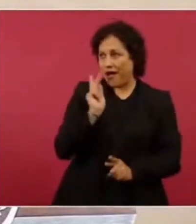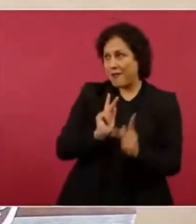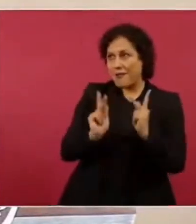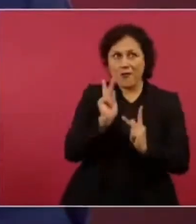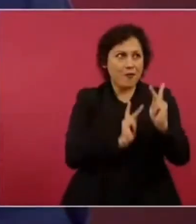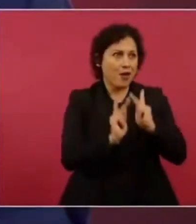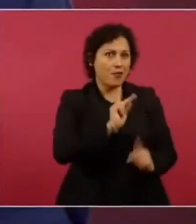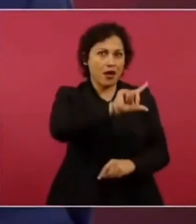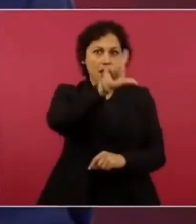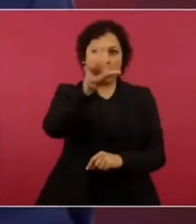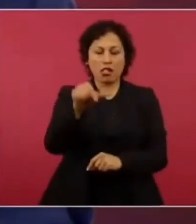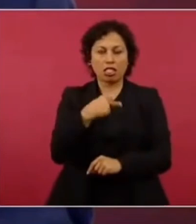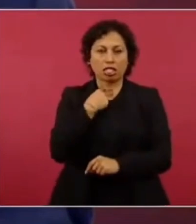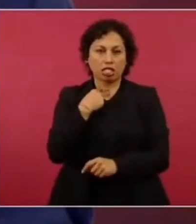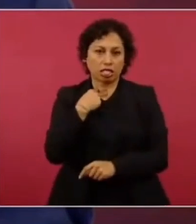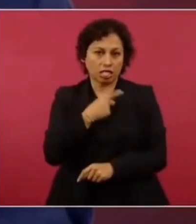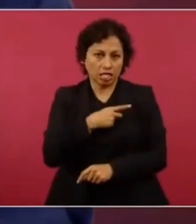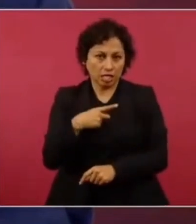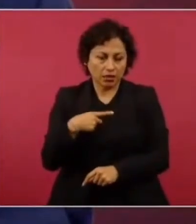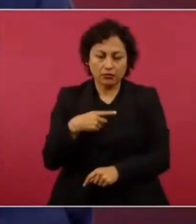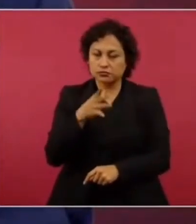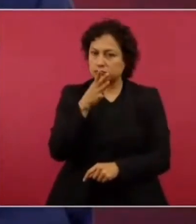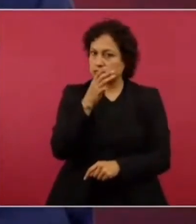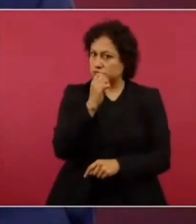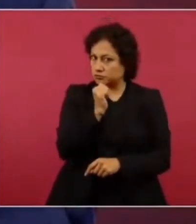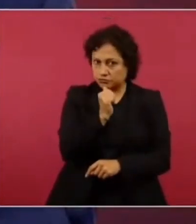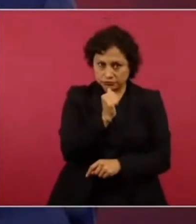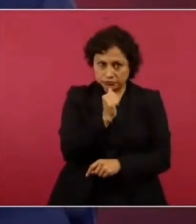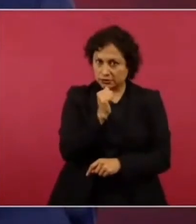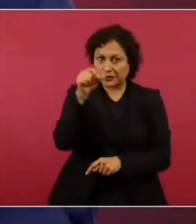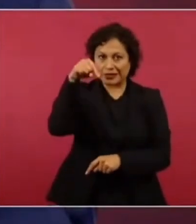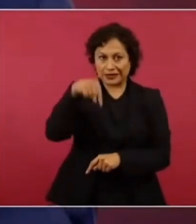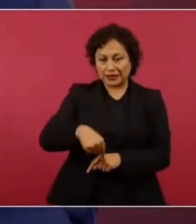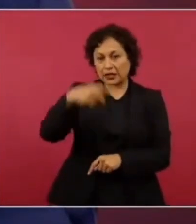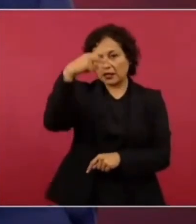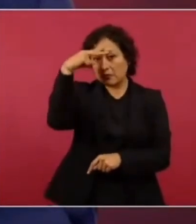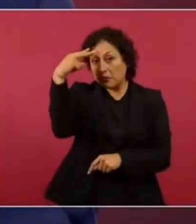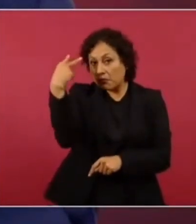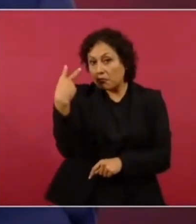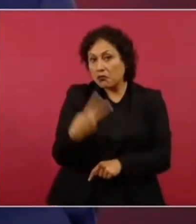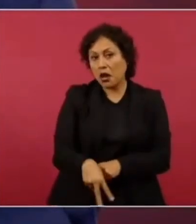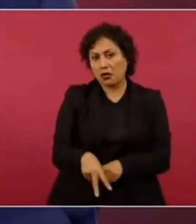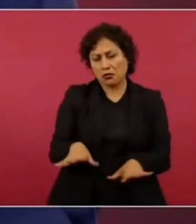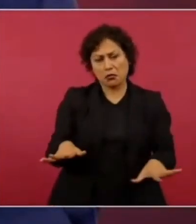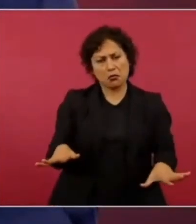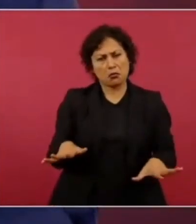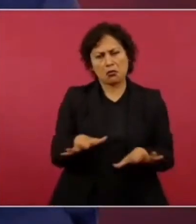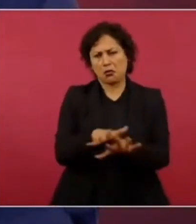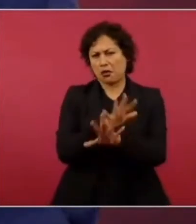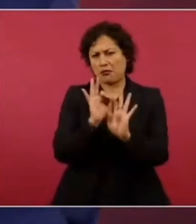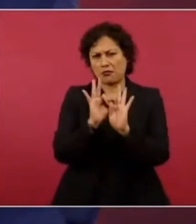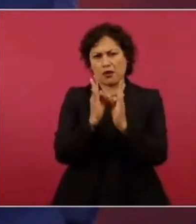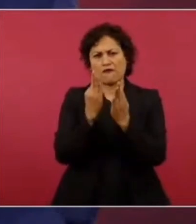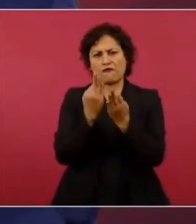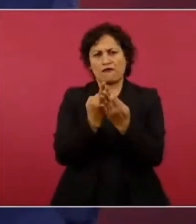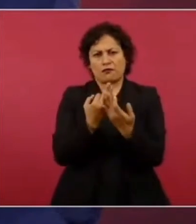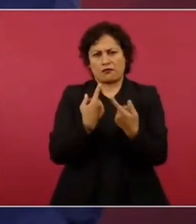cambiar completamente la política no